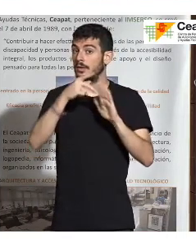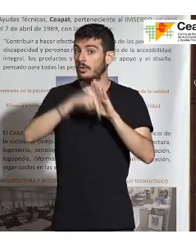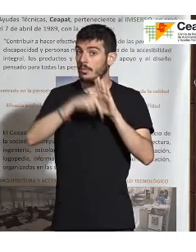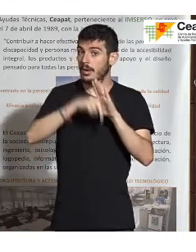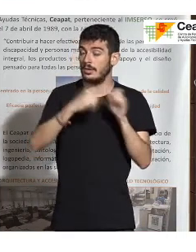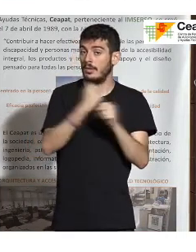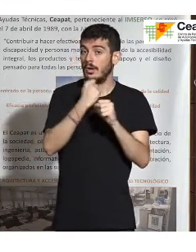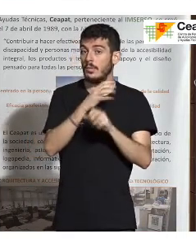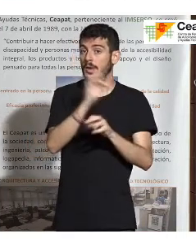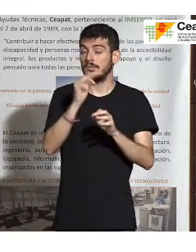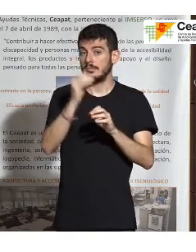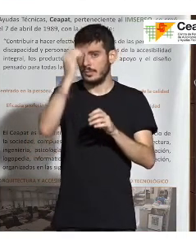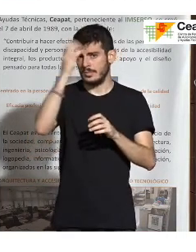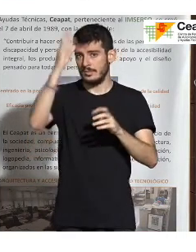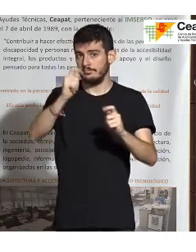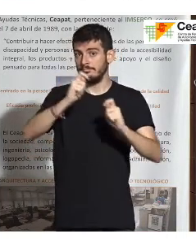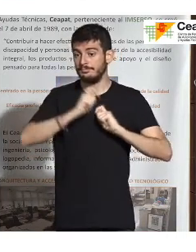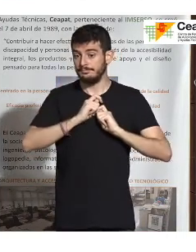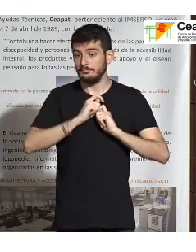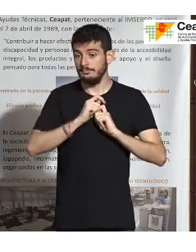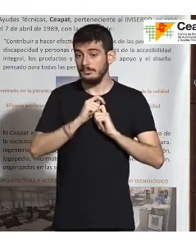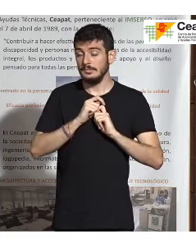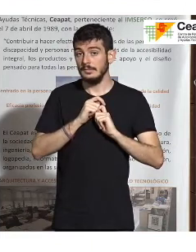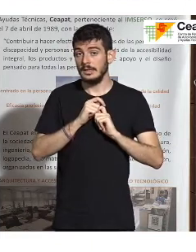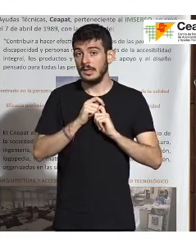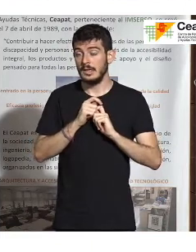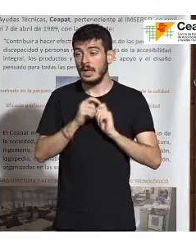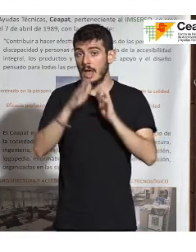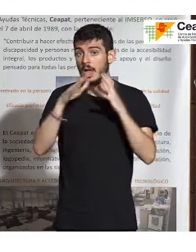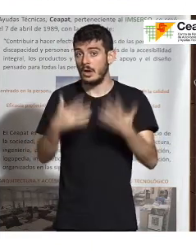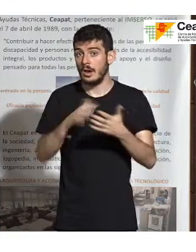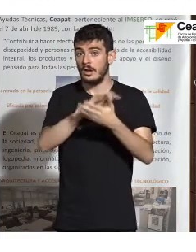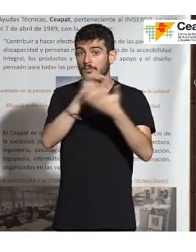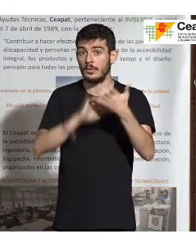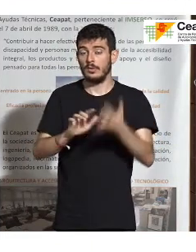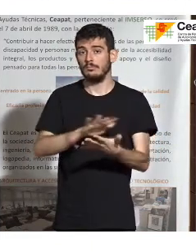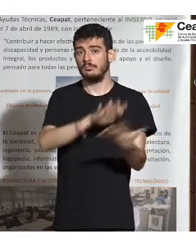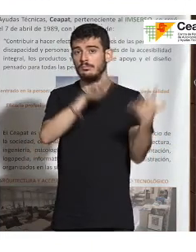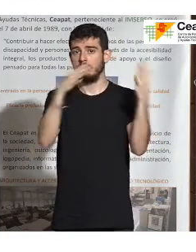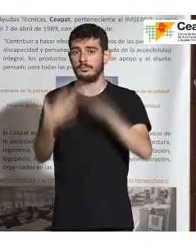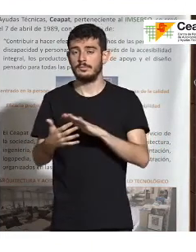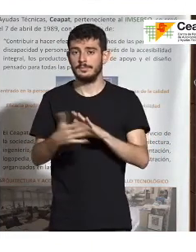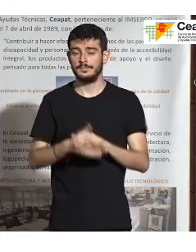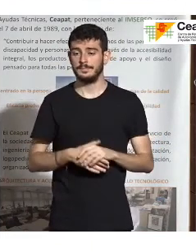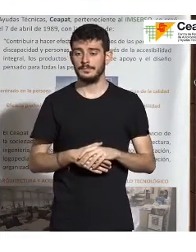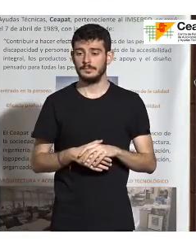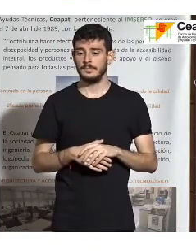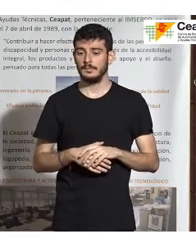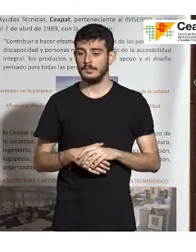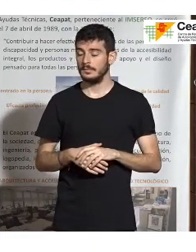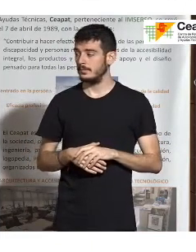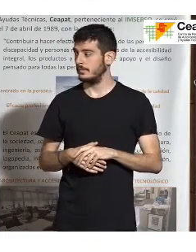hemos adoptado de ello, pues, bueno, ahora el enfoque es totalmente distinto, como he comentado. Voy a seguir